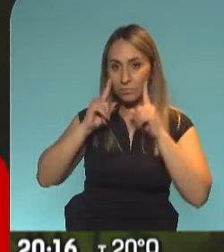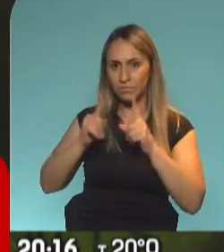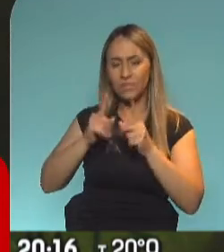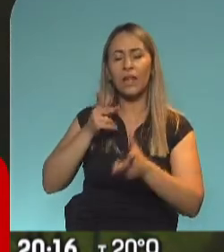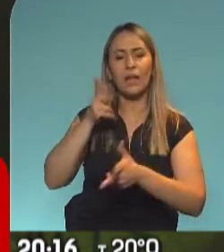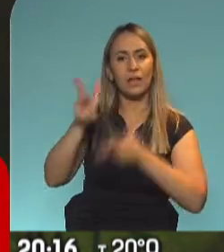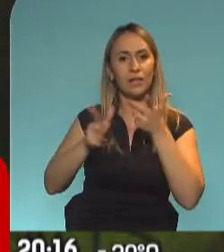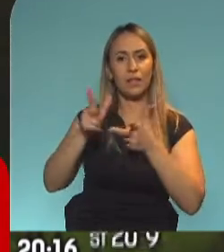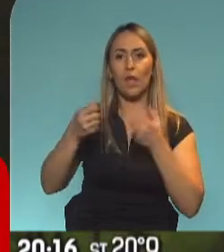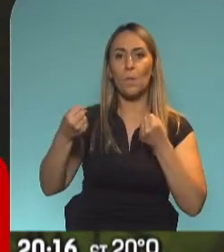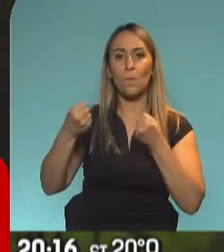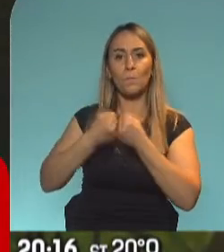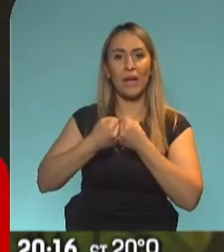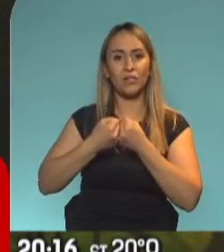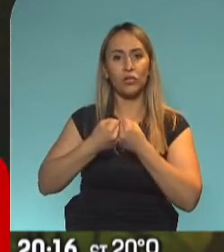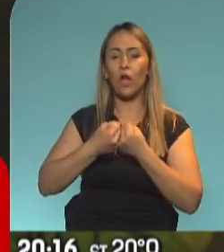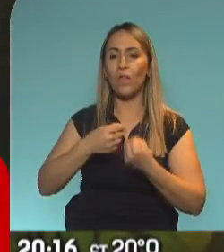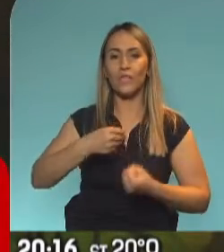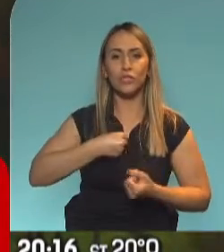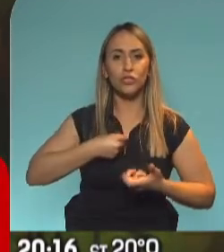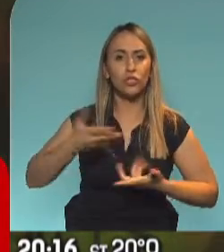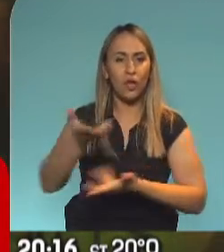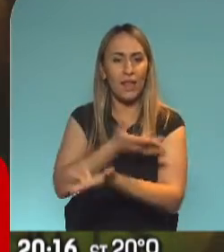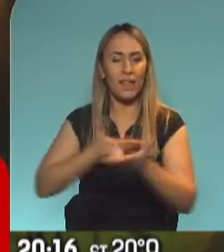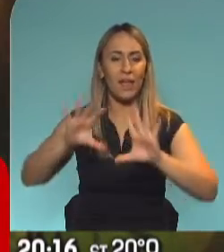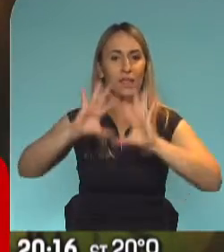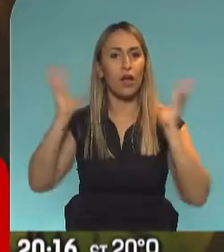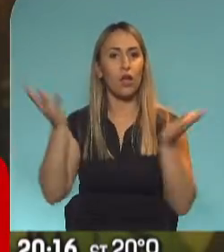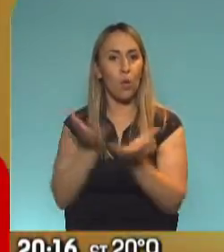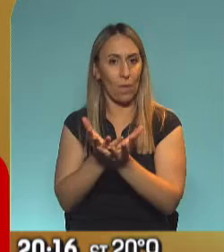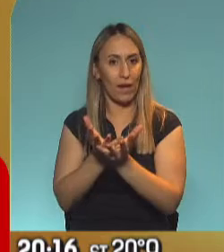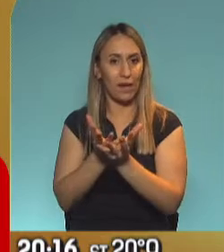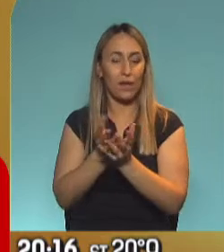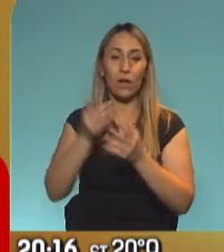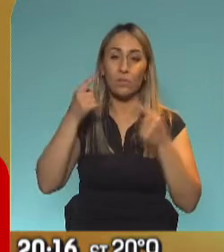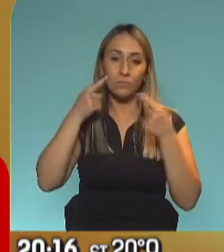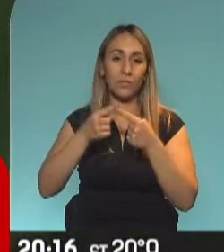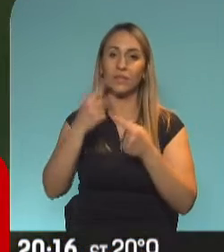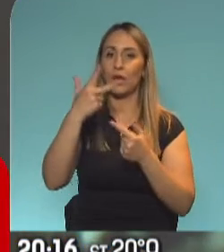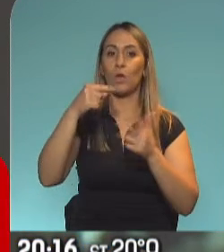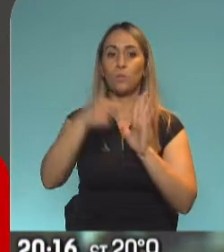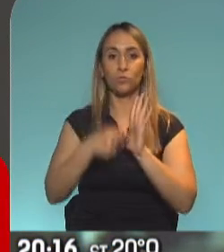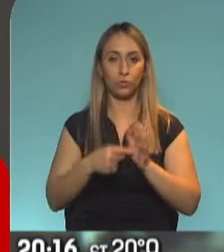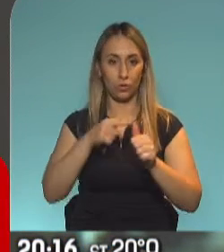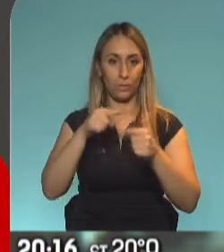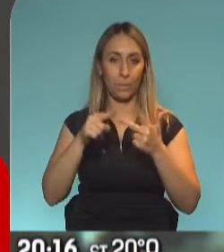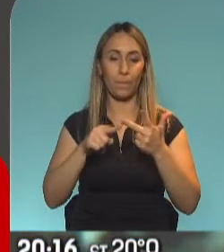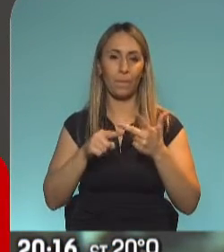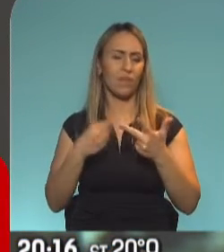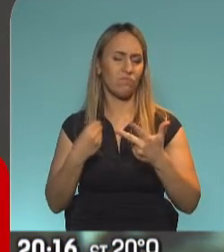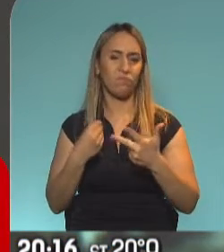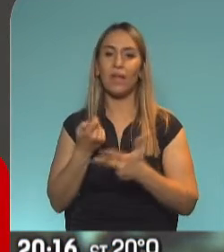todo en este pacto de solidaridad global que está enfocado en tres ejes, en facilitar o en